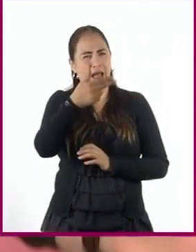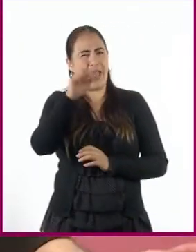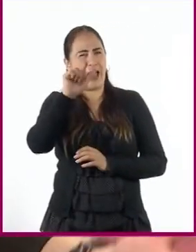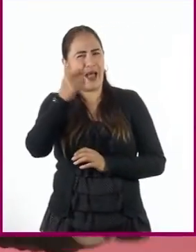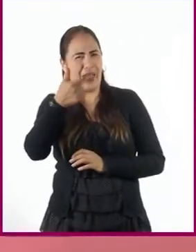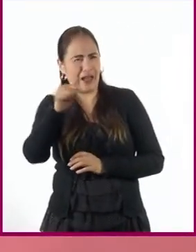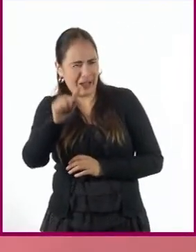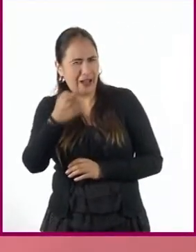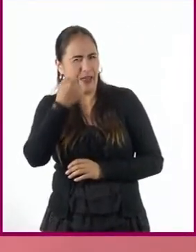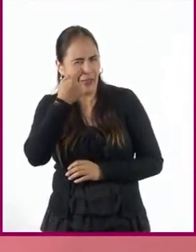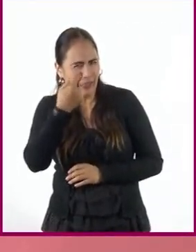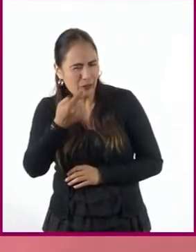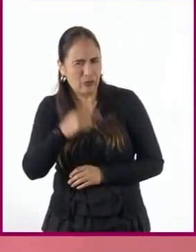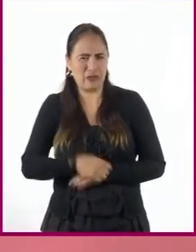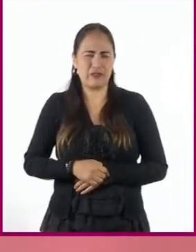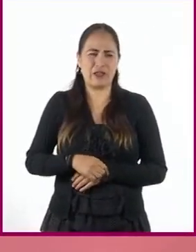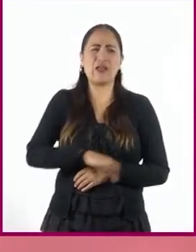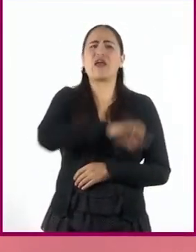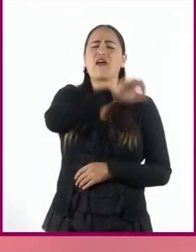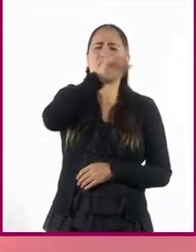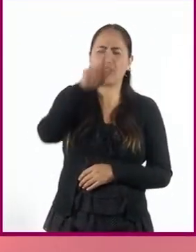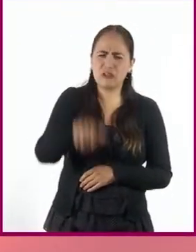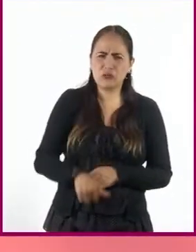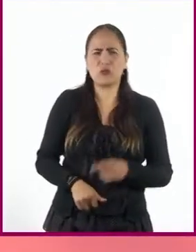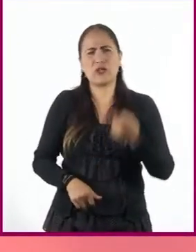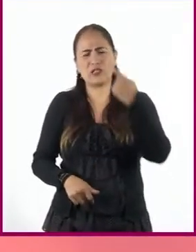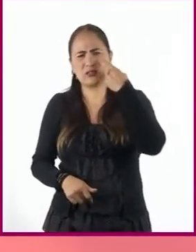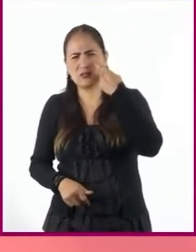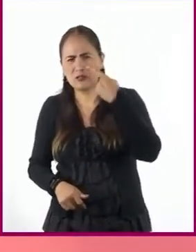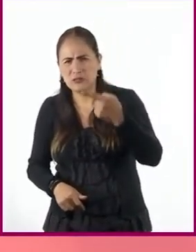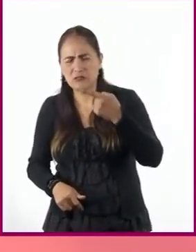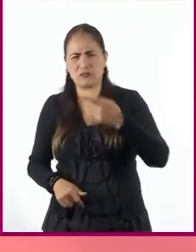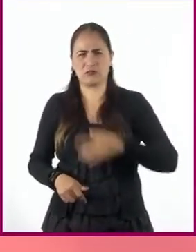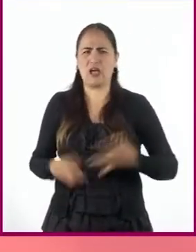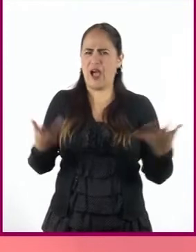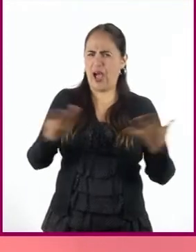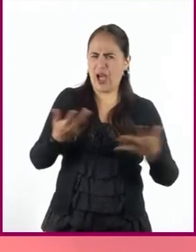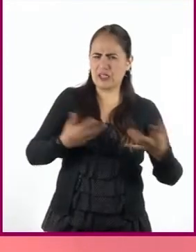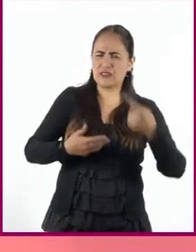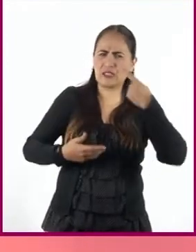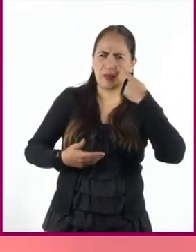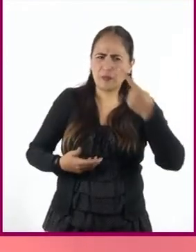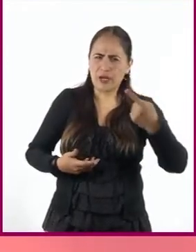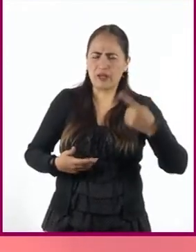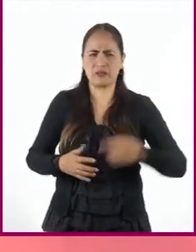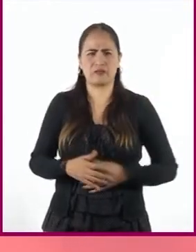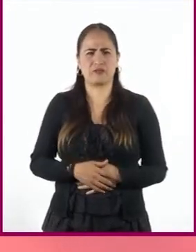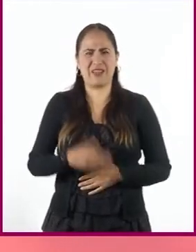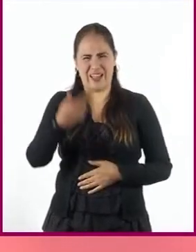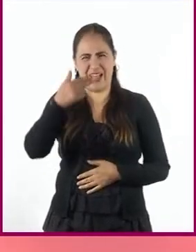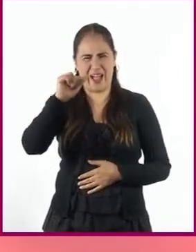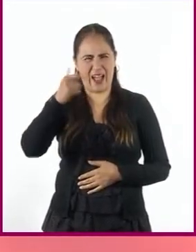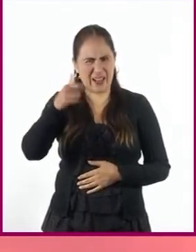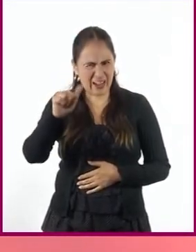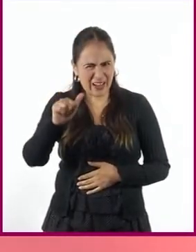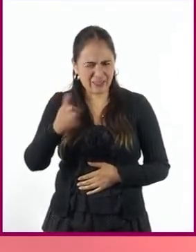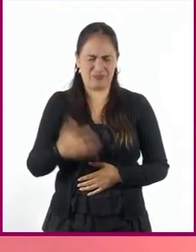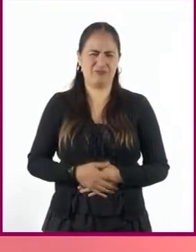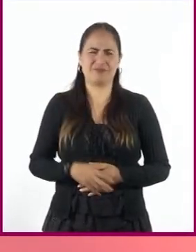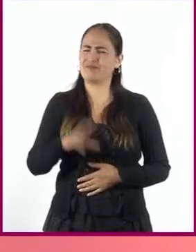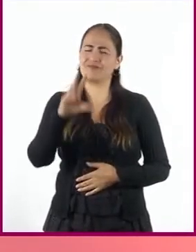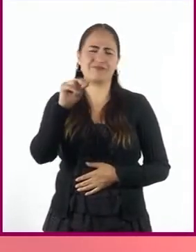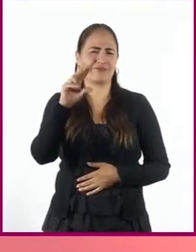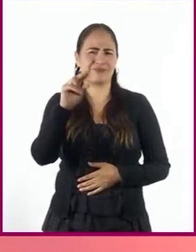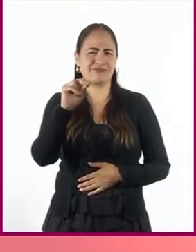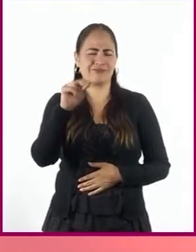esto y luego hagan de cuenta que lo otro. No, no, no. El lenguaje expositivo formal, como